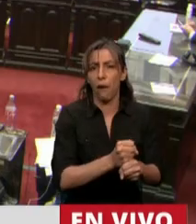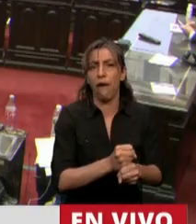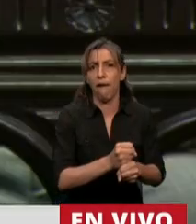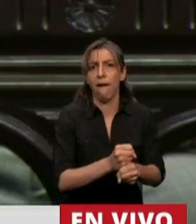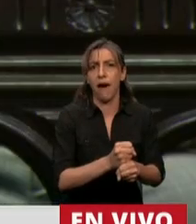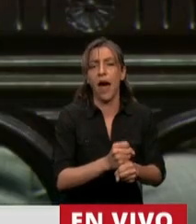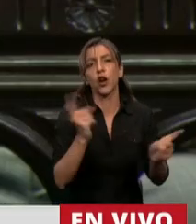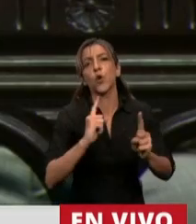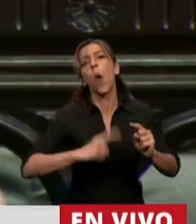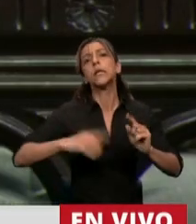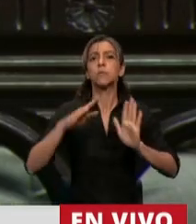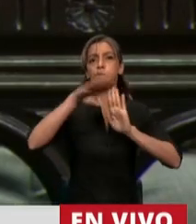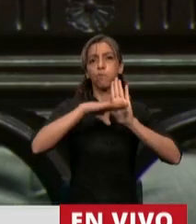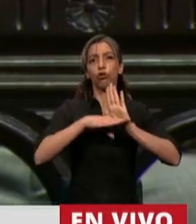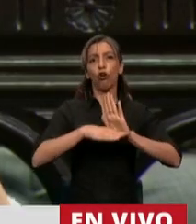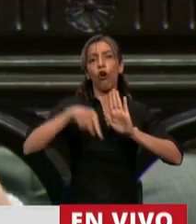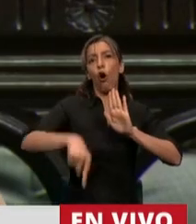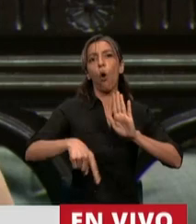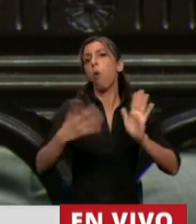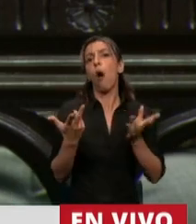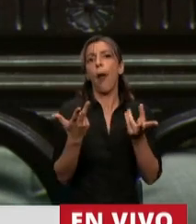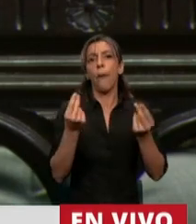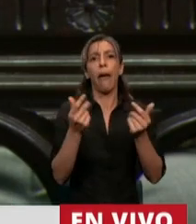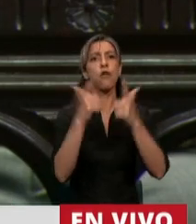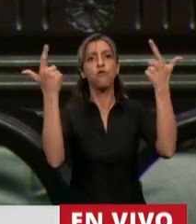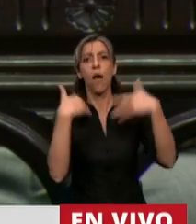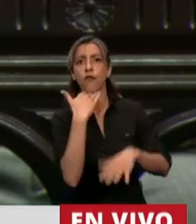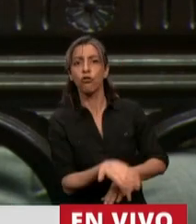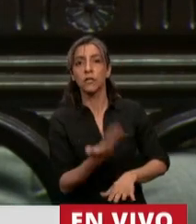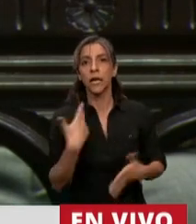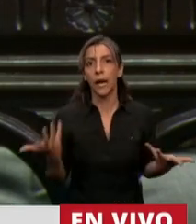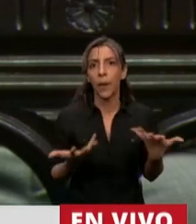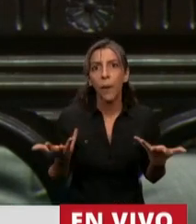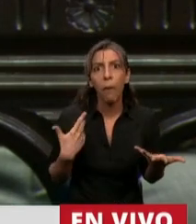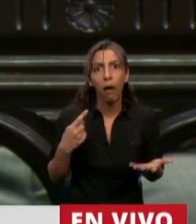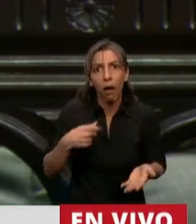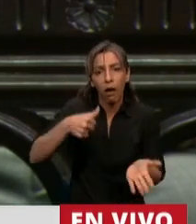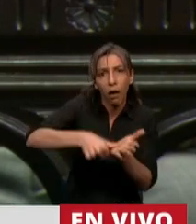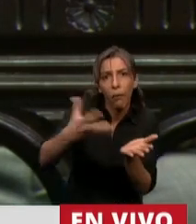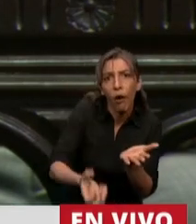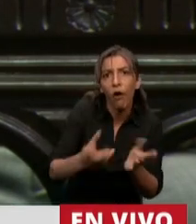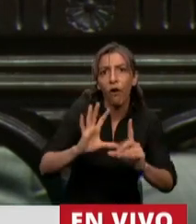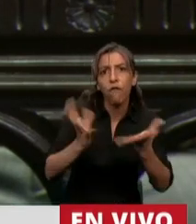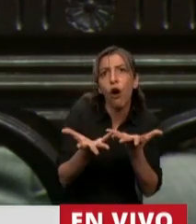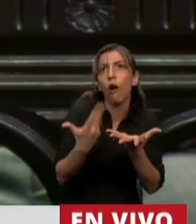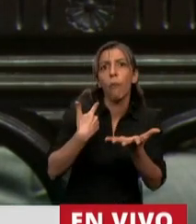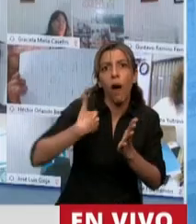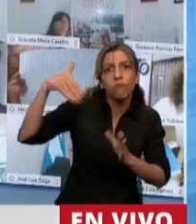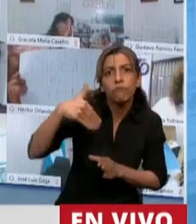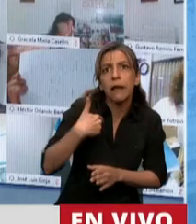protocolo inválido y nosotros, que estando presente acá, no se nos cuente y no se nos registre como corresponde.